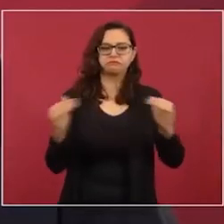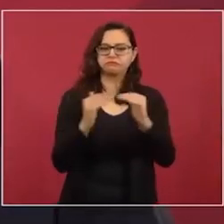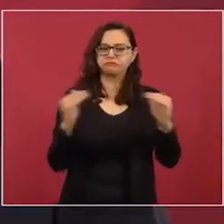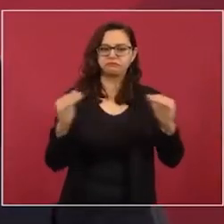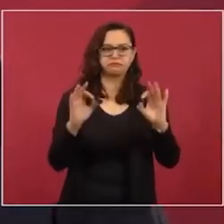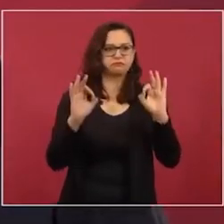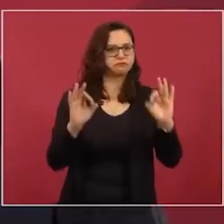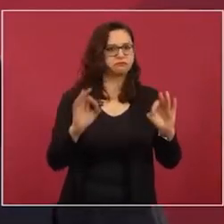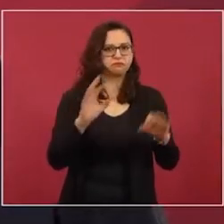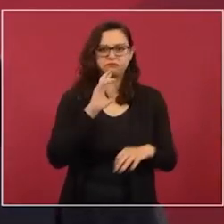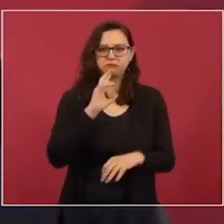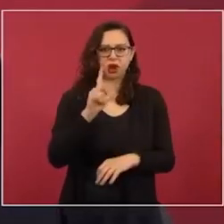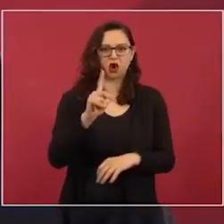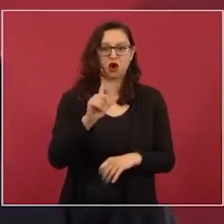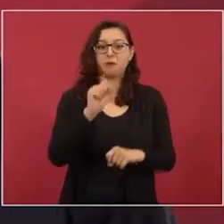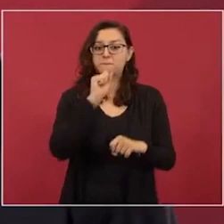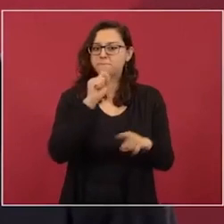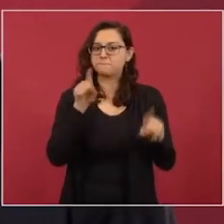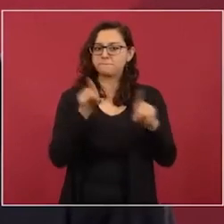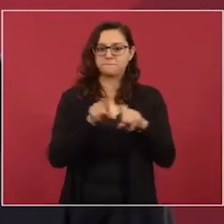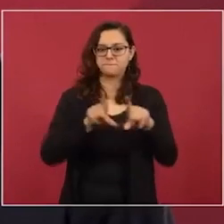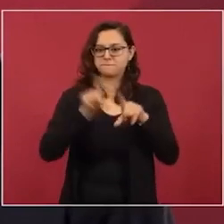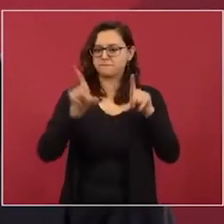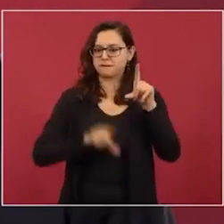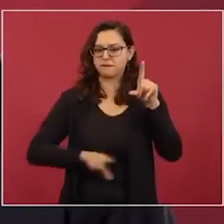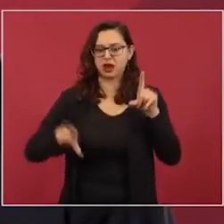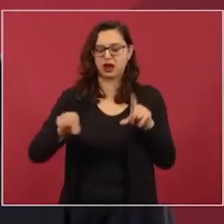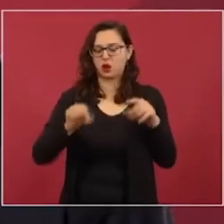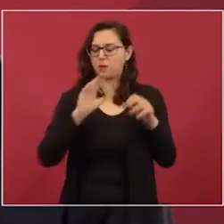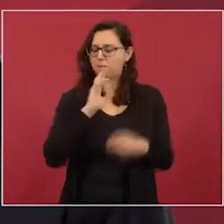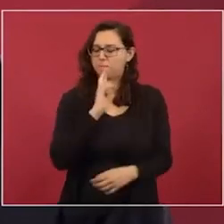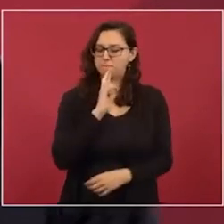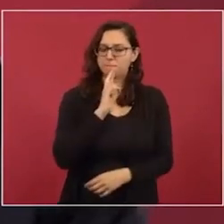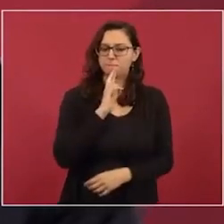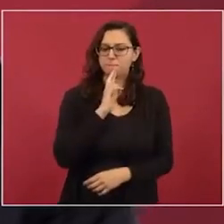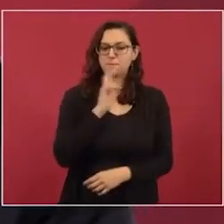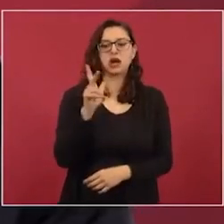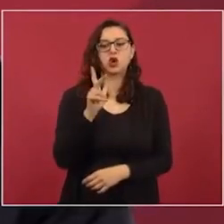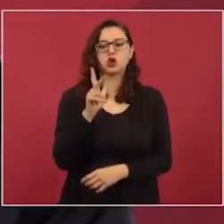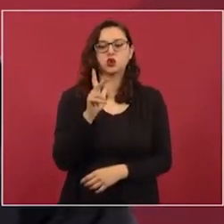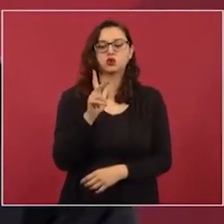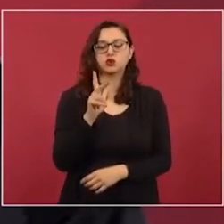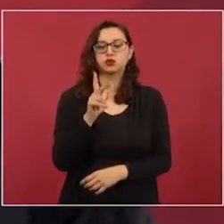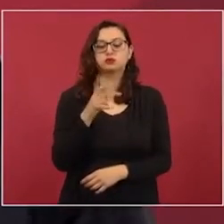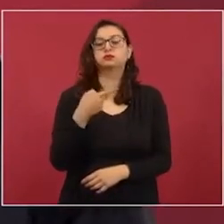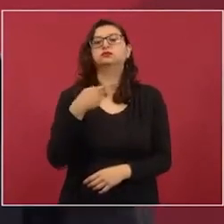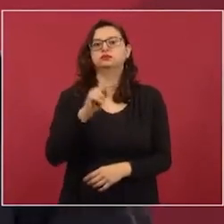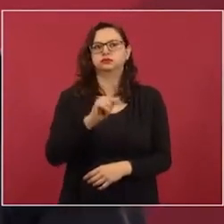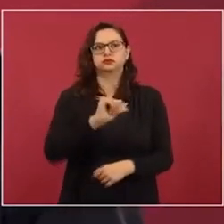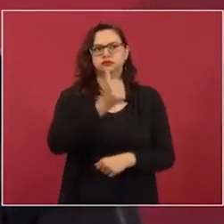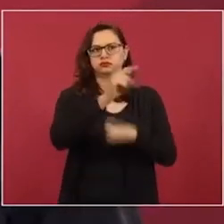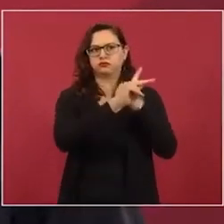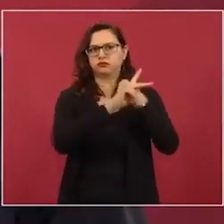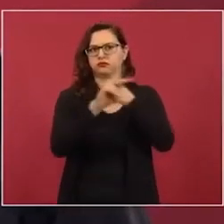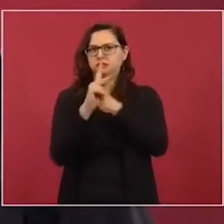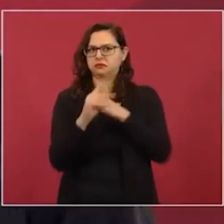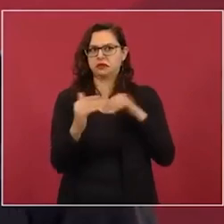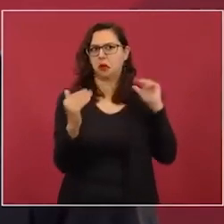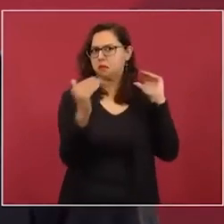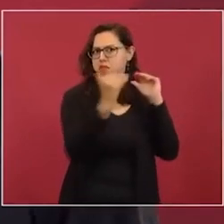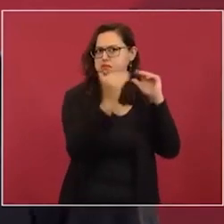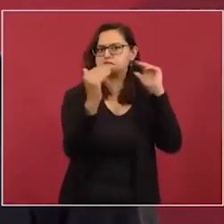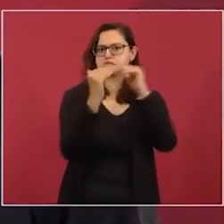aeropuerto de México, pero también de los mejores aeropuertos del mundo.